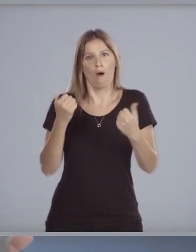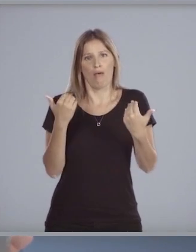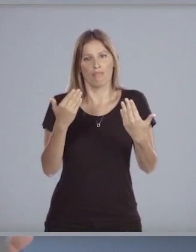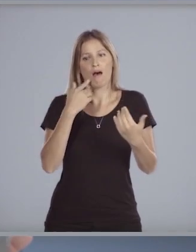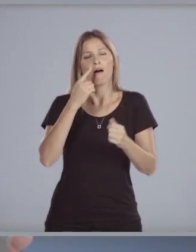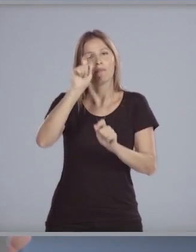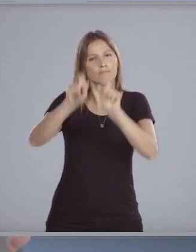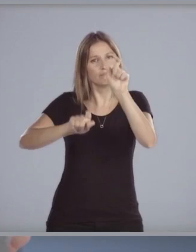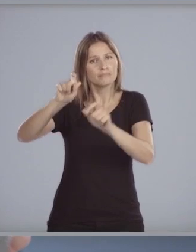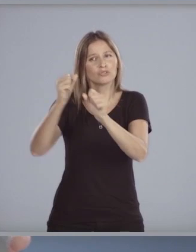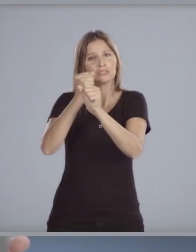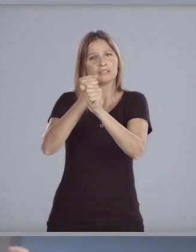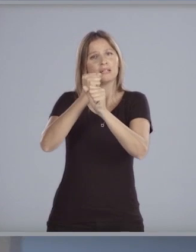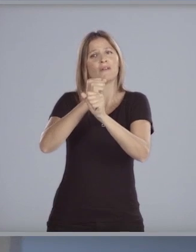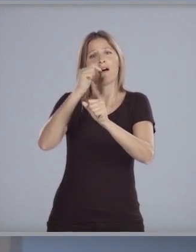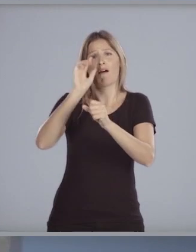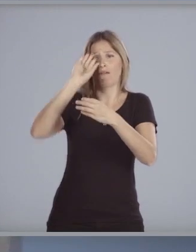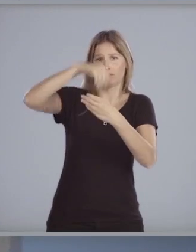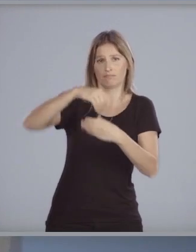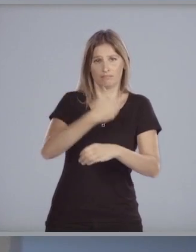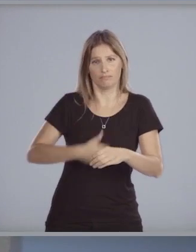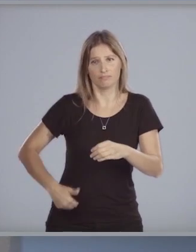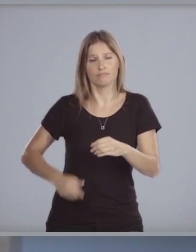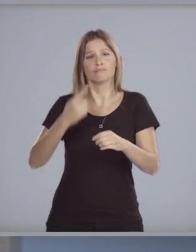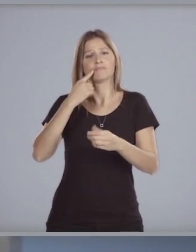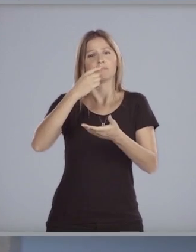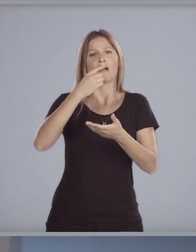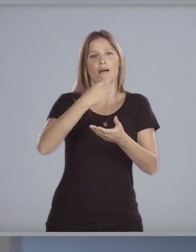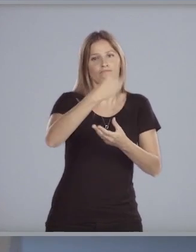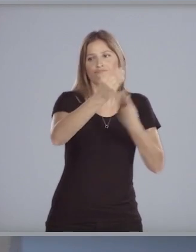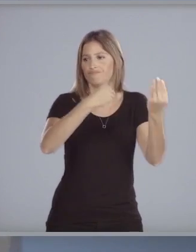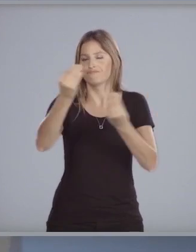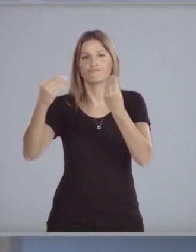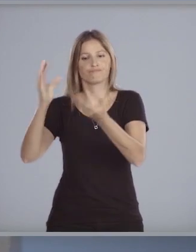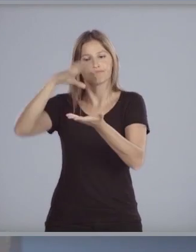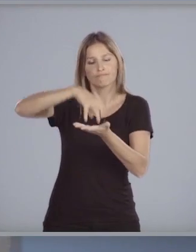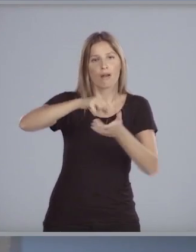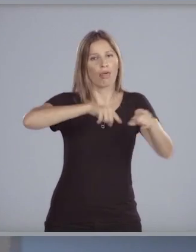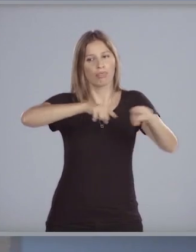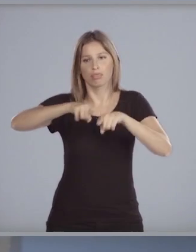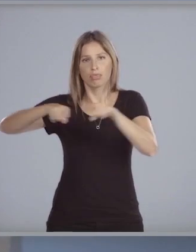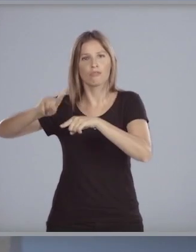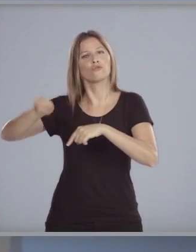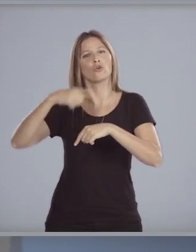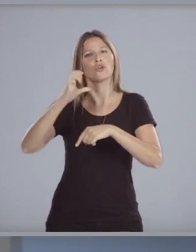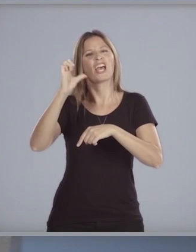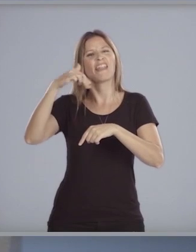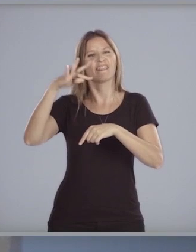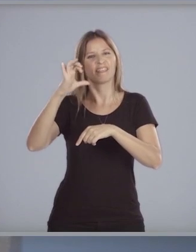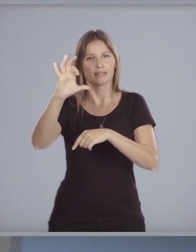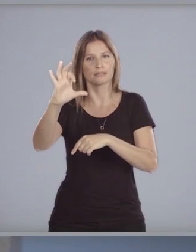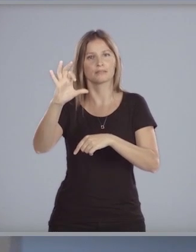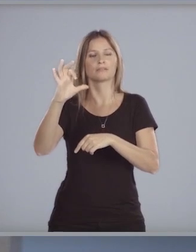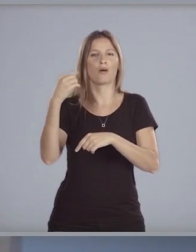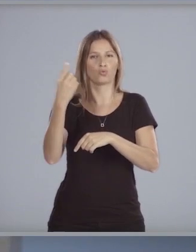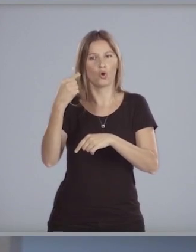miembros del oficialismo que integrarán los órganos de conducción de los entes autónomos, servicios